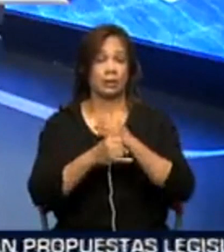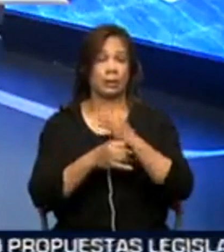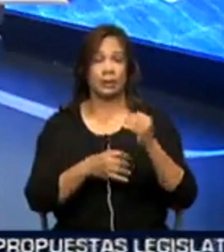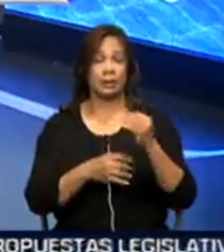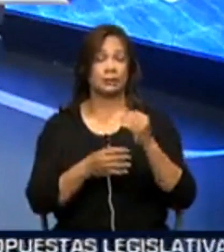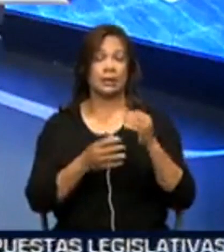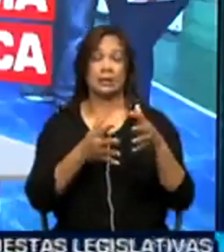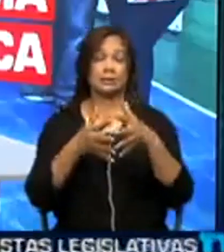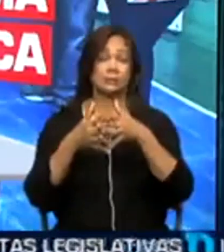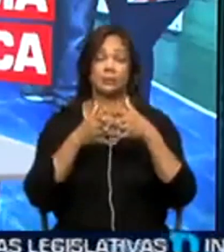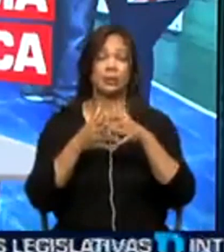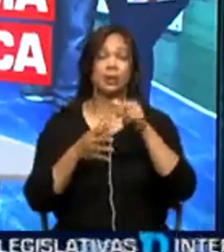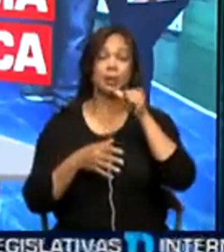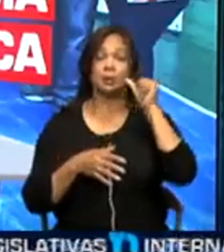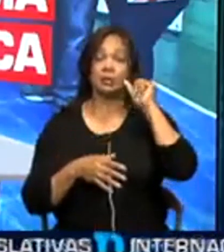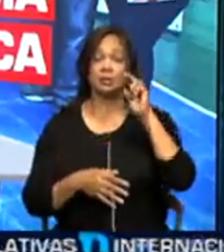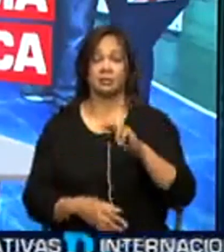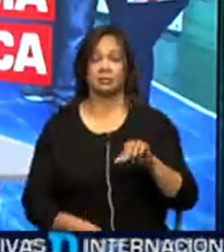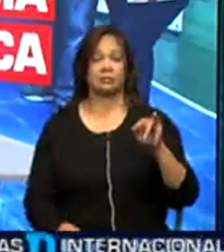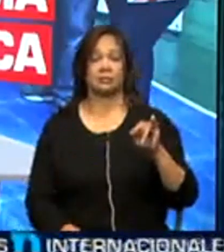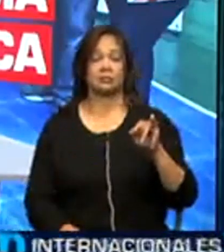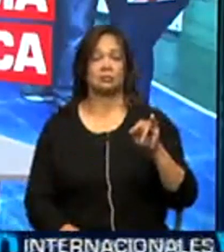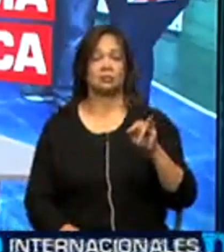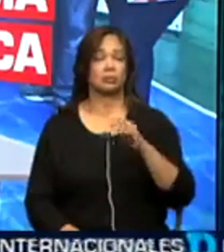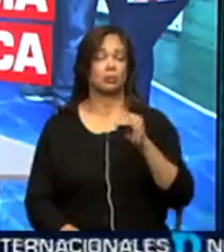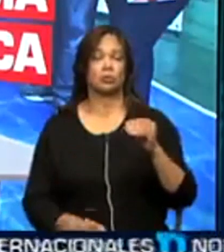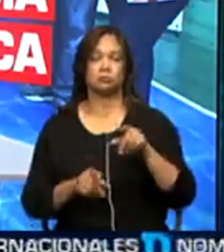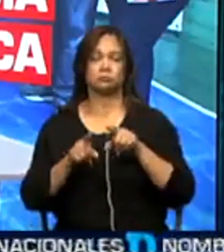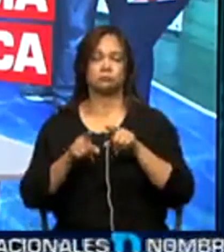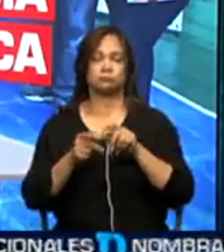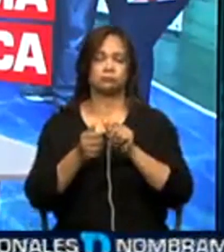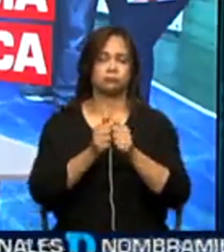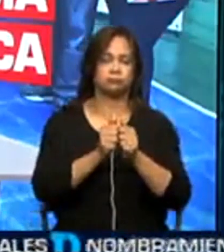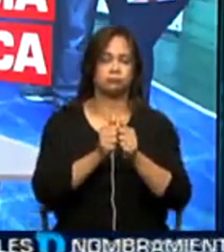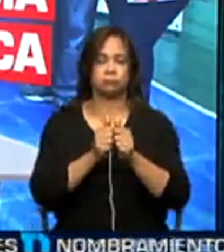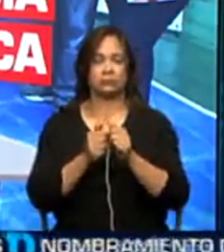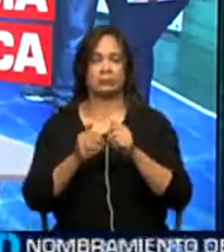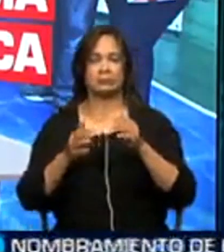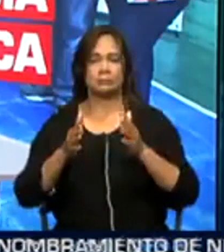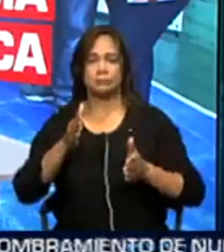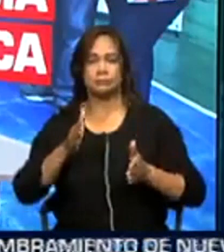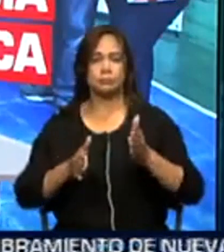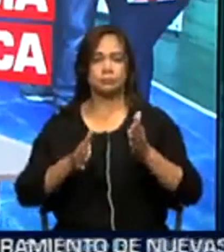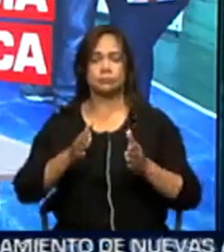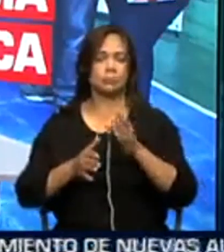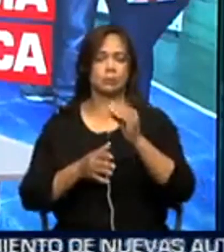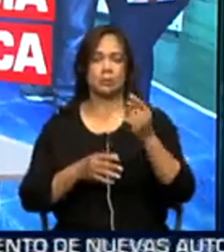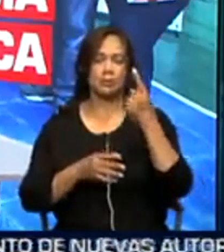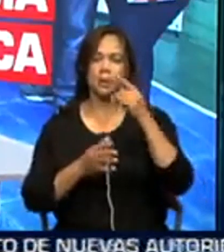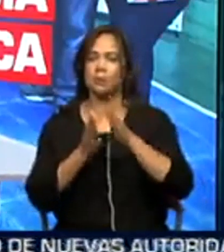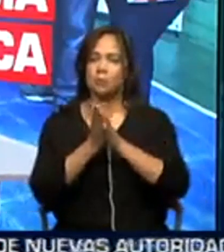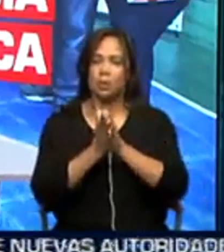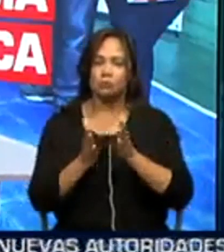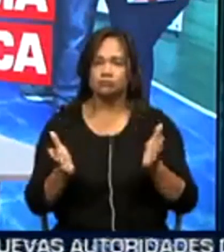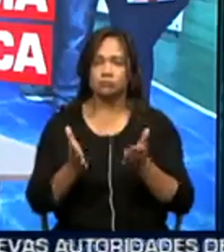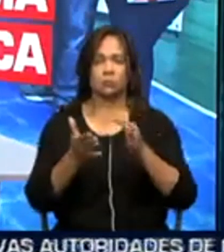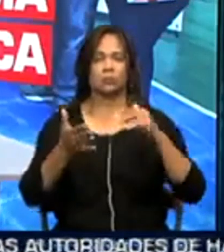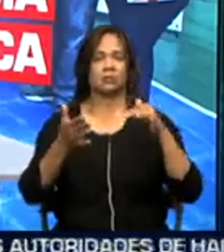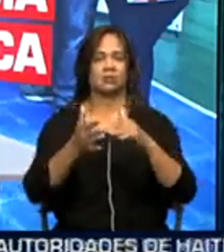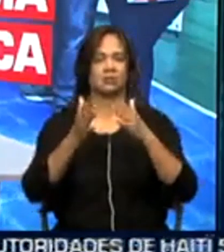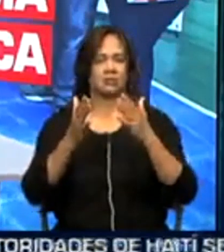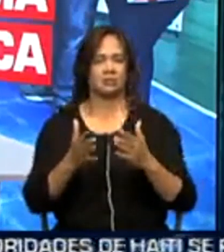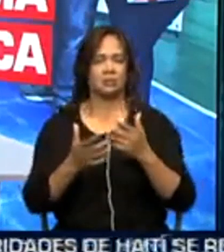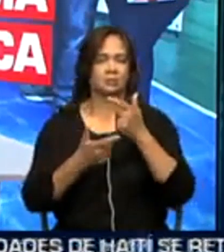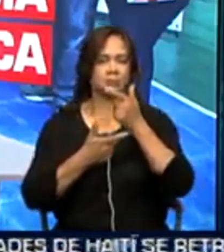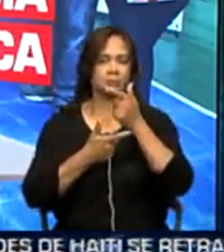realizó ayer miércoles una competencia de robótica en la cual se busca motivar a los estudiantes a